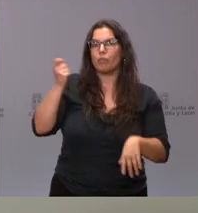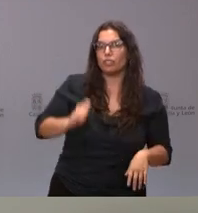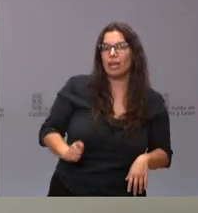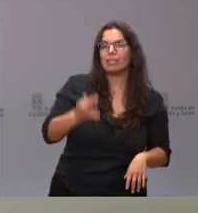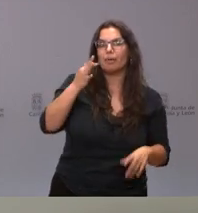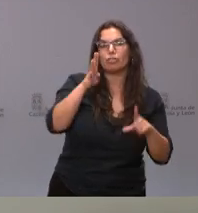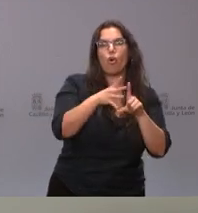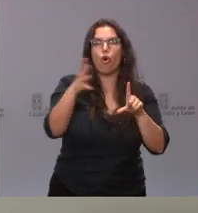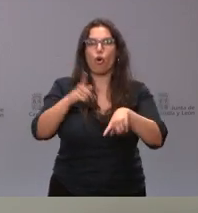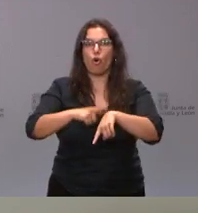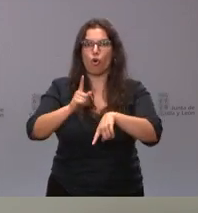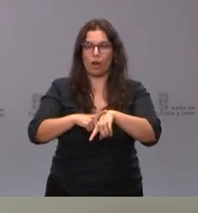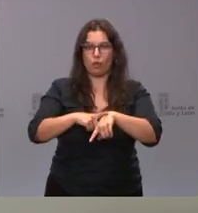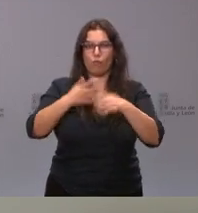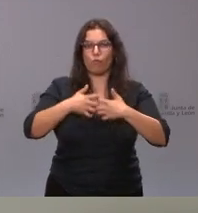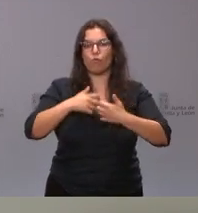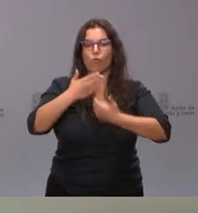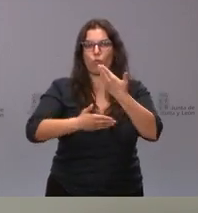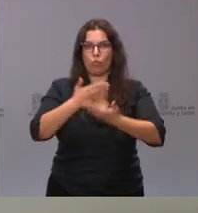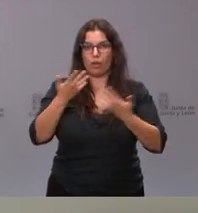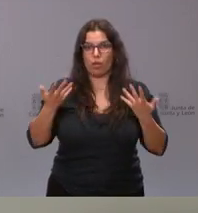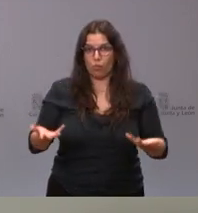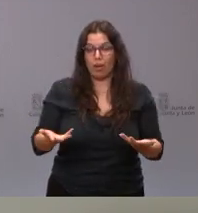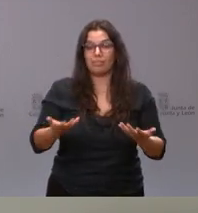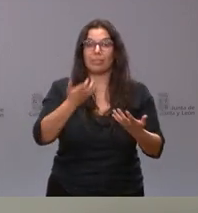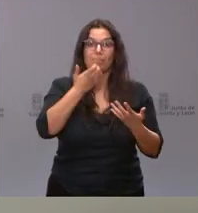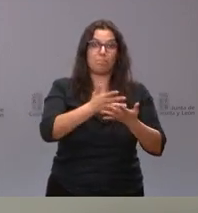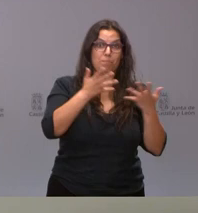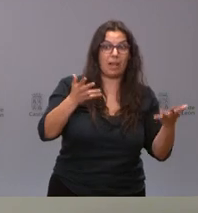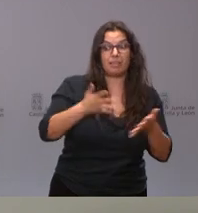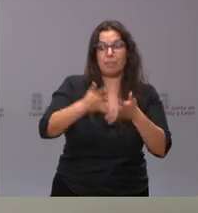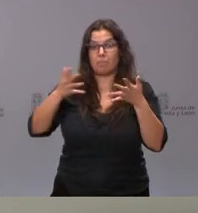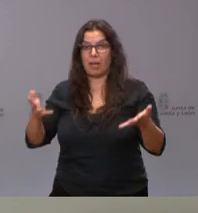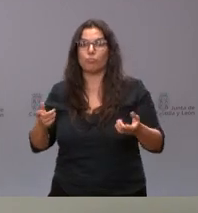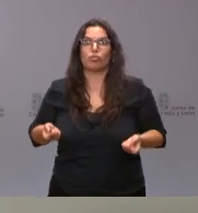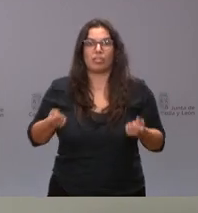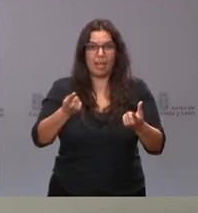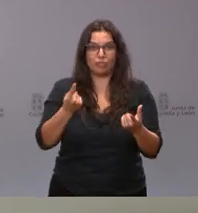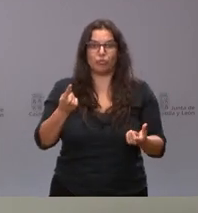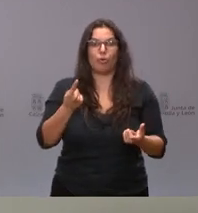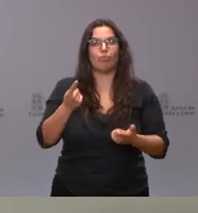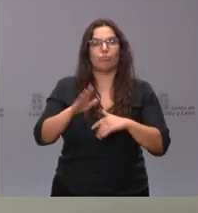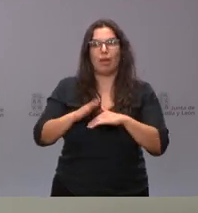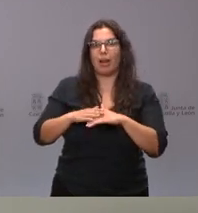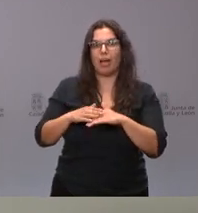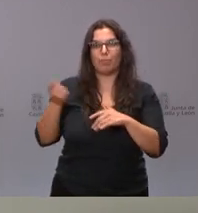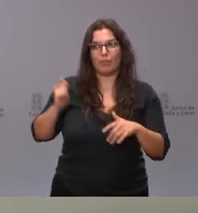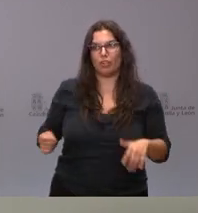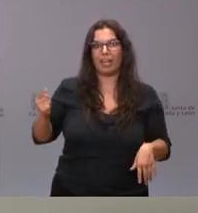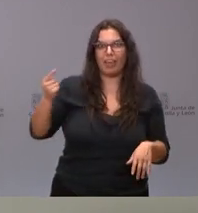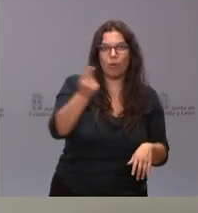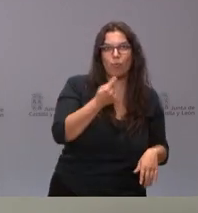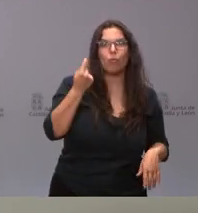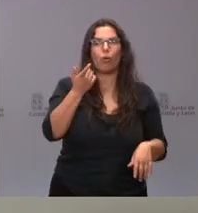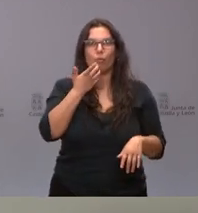previsto de funcionamiento. En la medida en que la dotación técnica o el horario aumenta, aumenta el coste individual que tiene cada una de estas unidades.